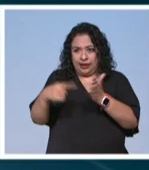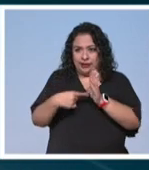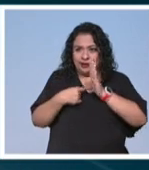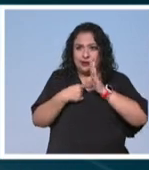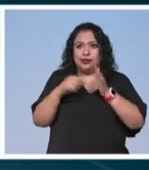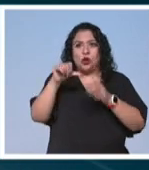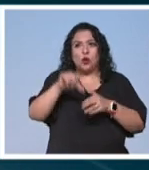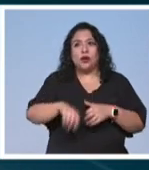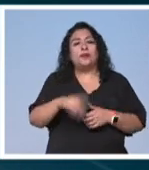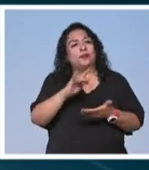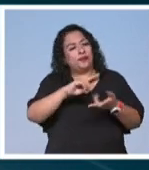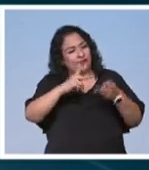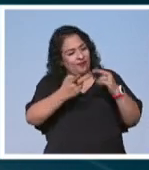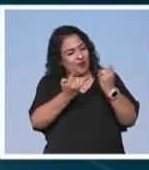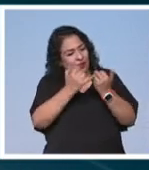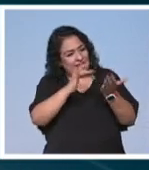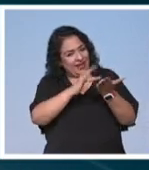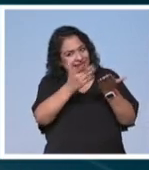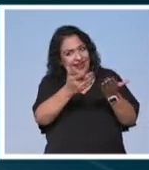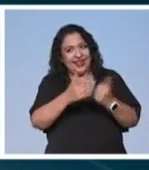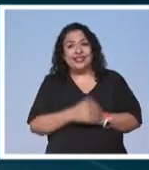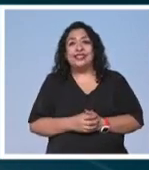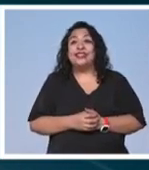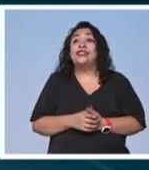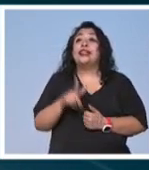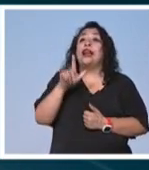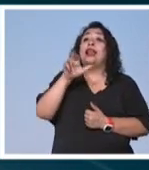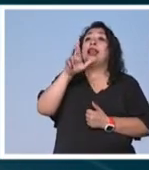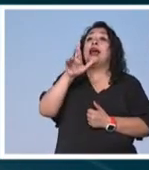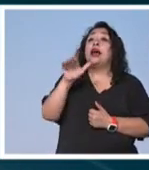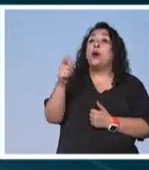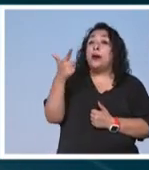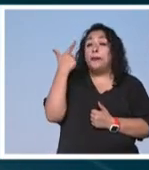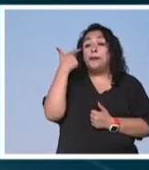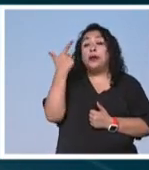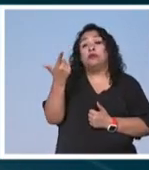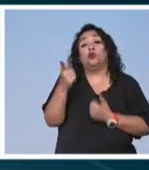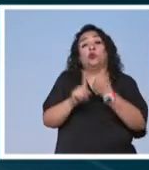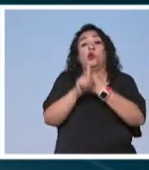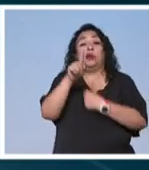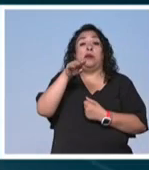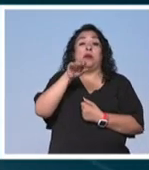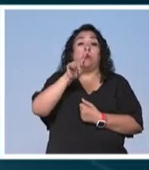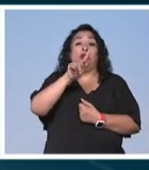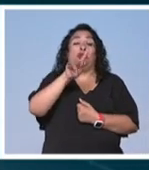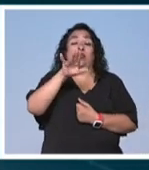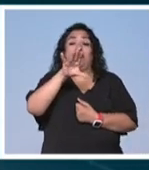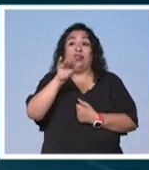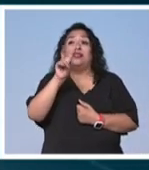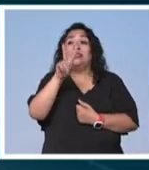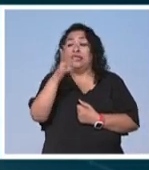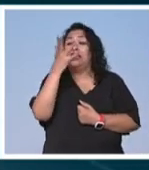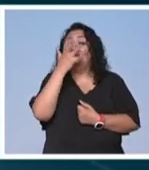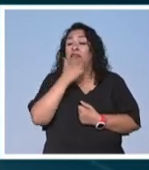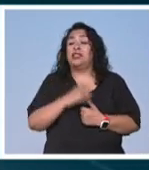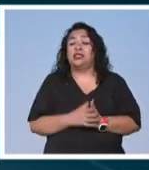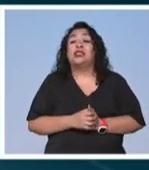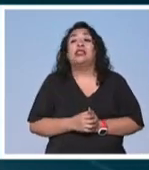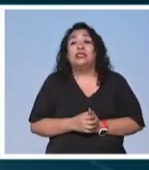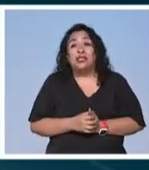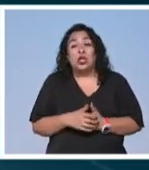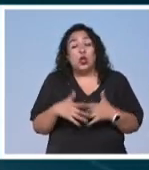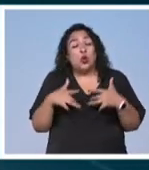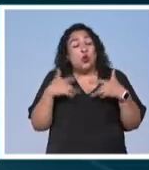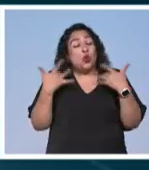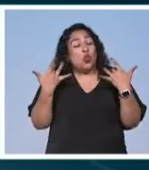a la mesa esta noche al contrario muchísimas gracias a ustedes gracias Rodrigo pero ahora ahí está esta situación en Montebello es triste es muy triste es